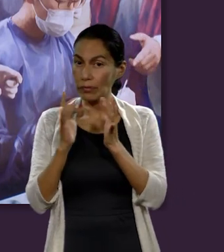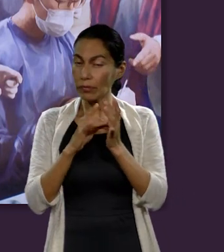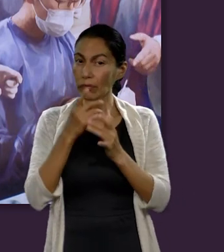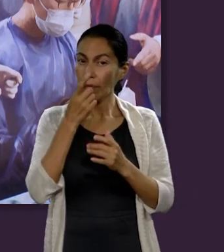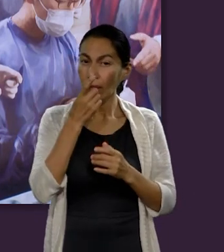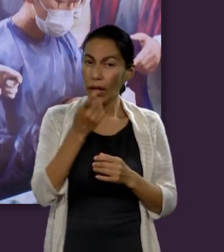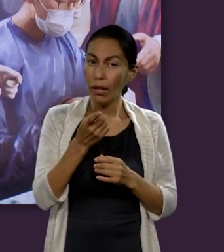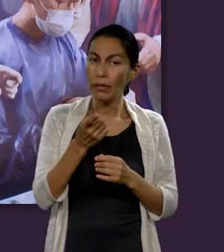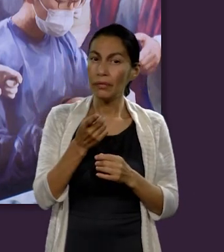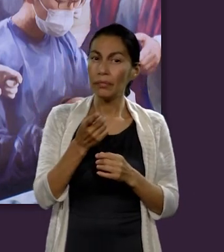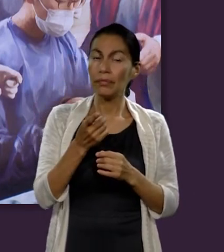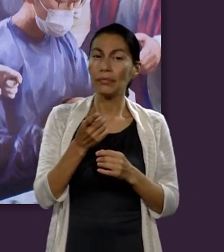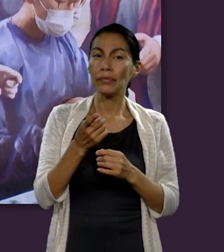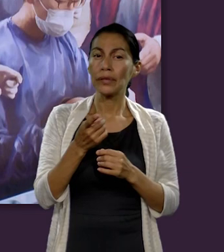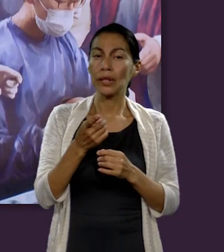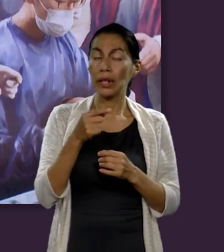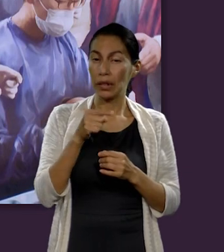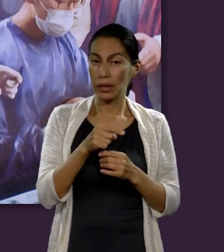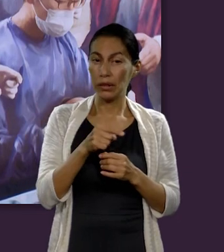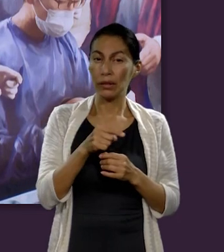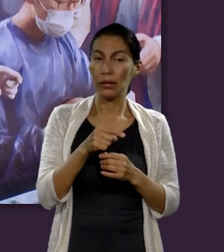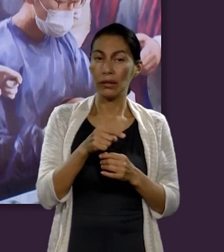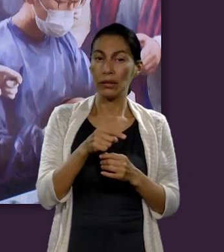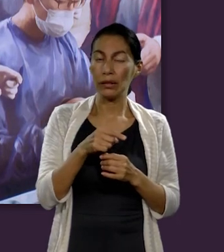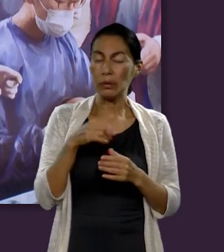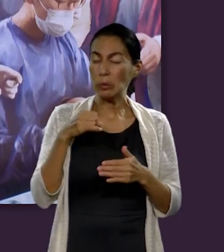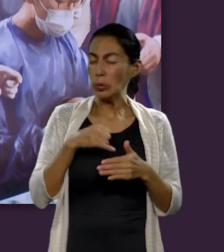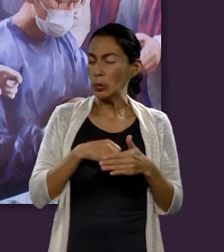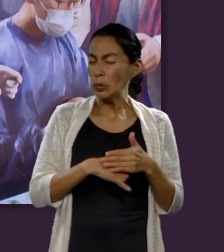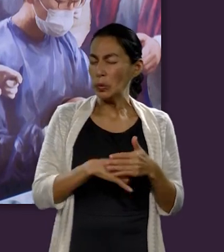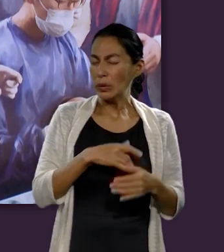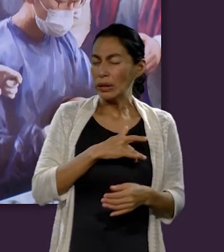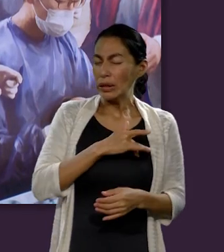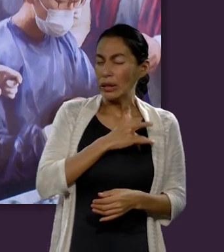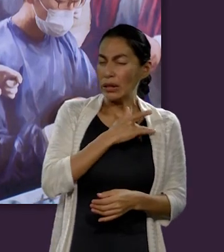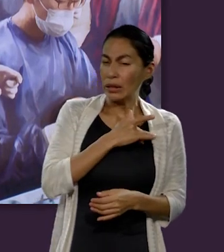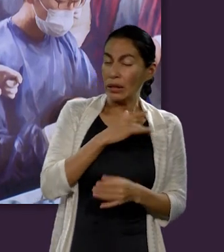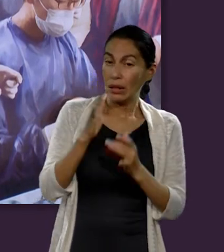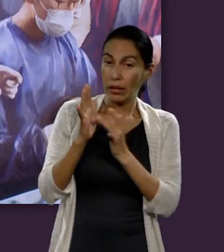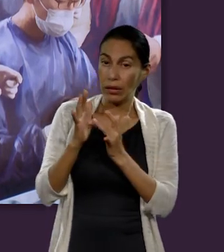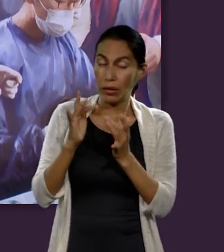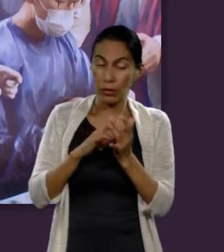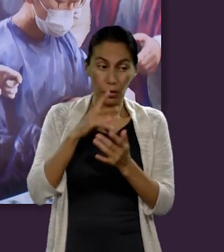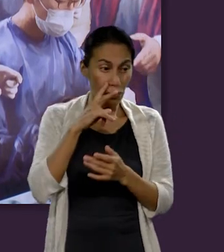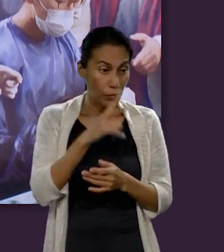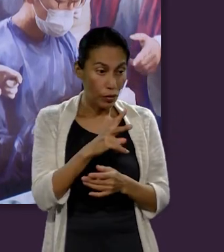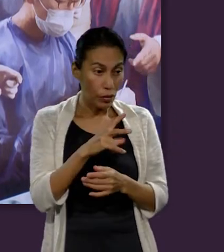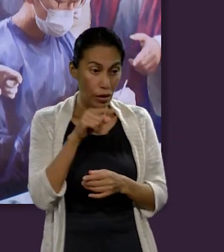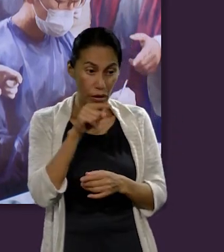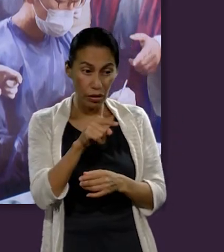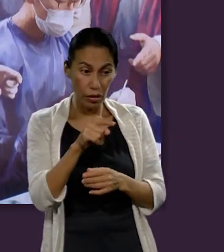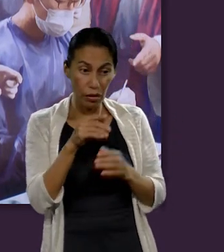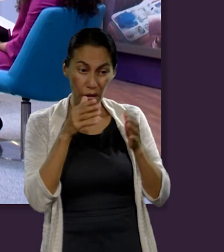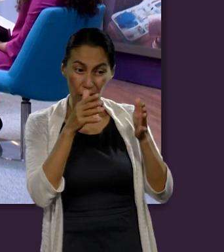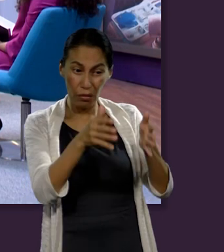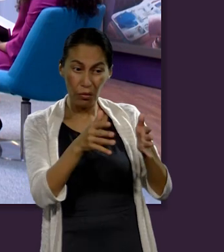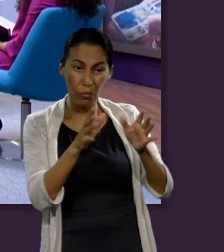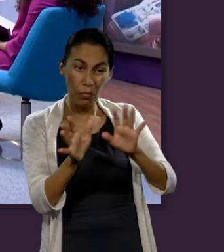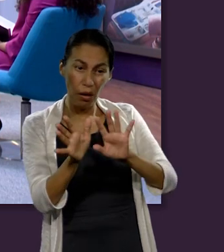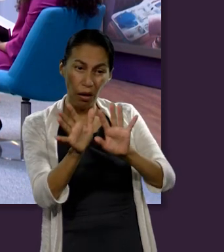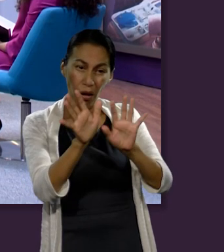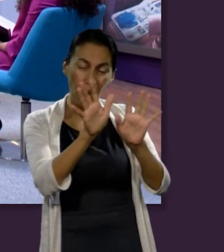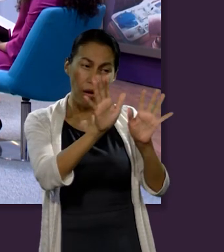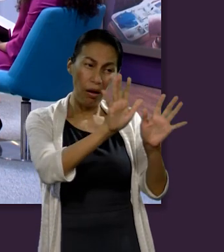pero al mismo tiempo uno de los más profundos de que Jesús lloró frente a tumba de Lázaro